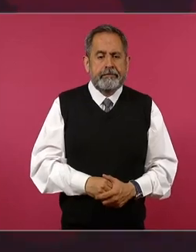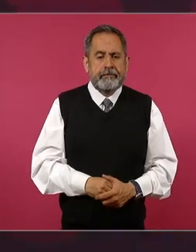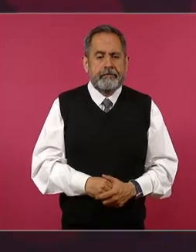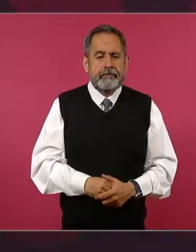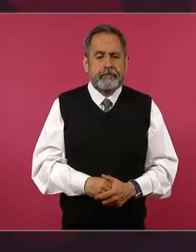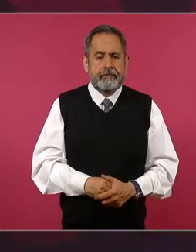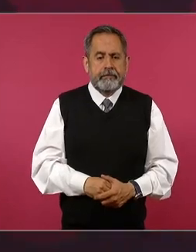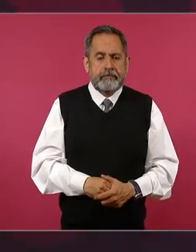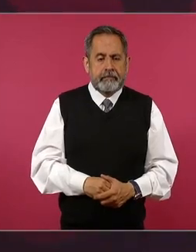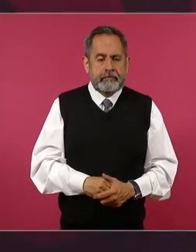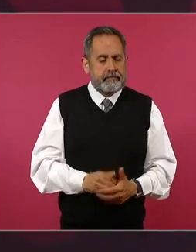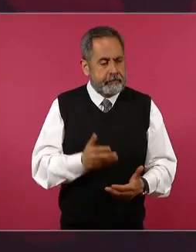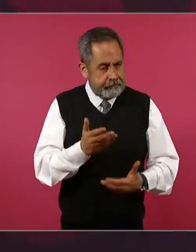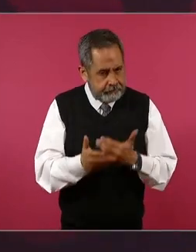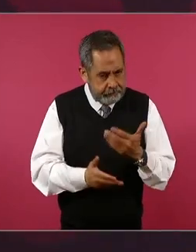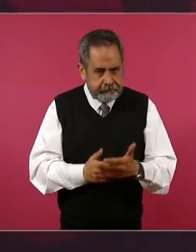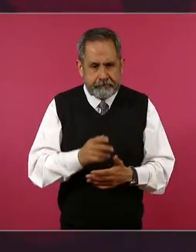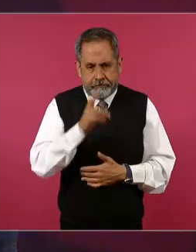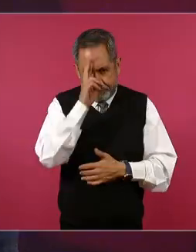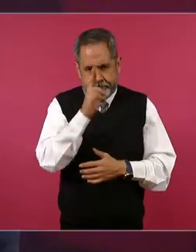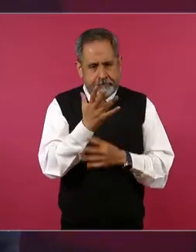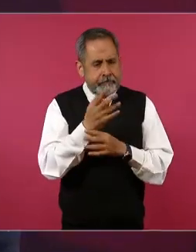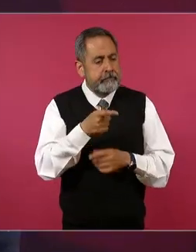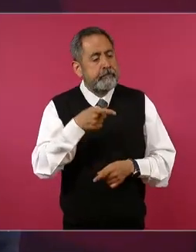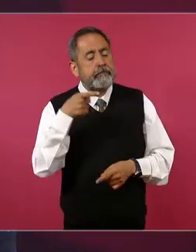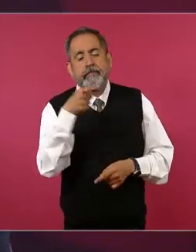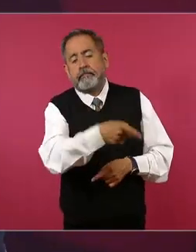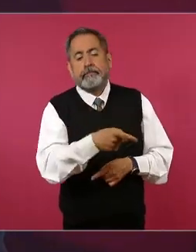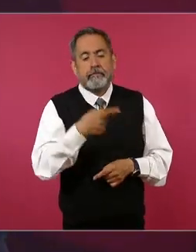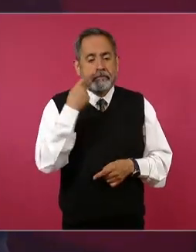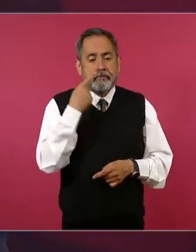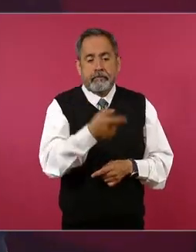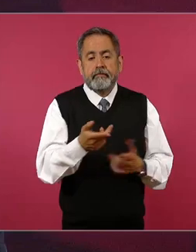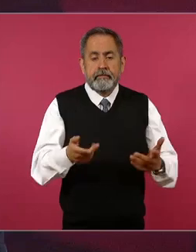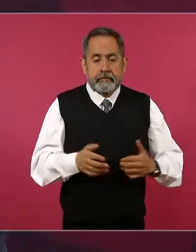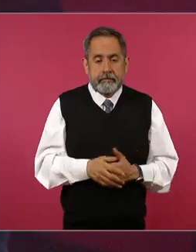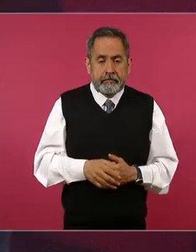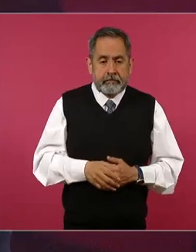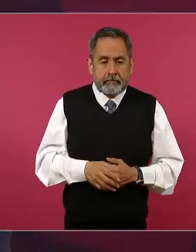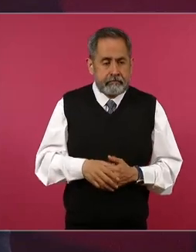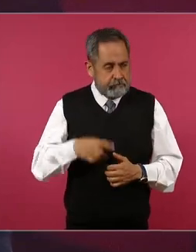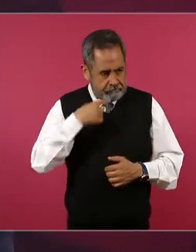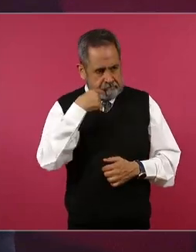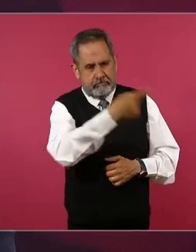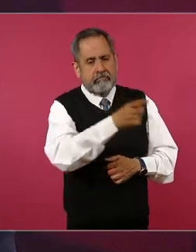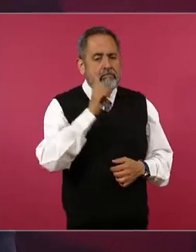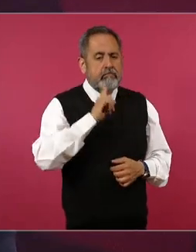con todo respeto, le diría a la presidenta